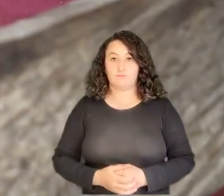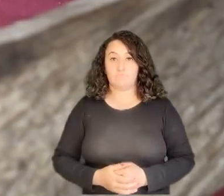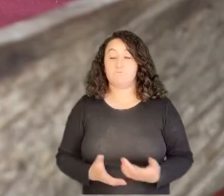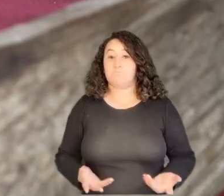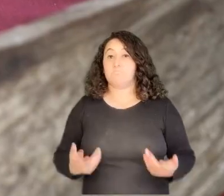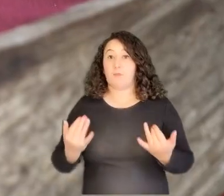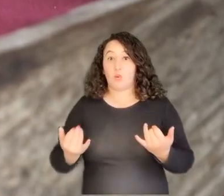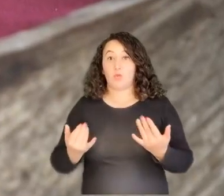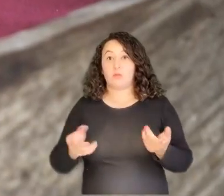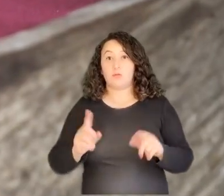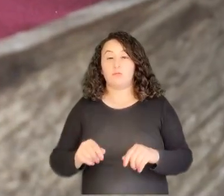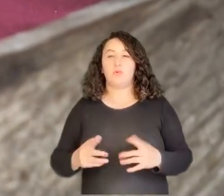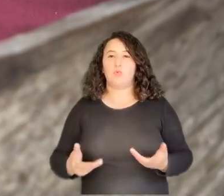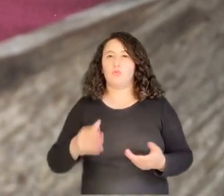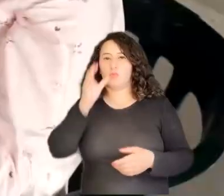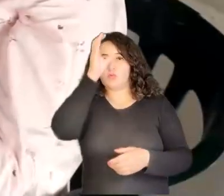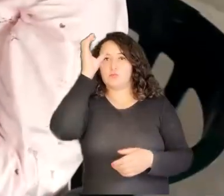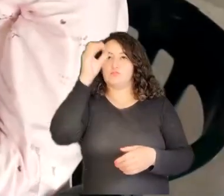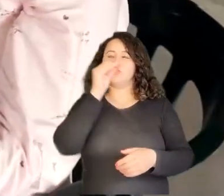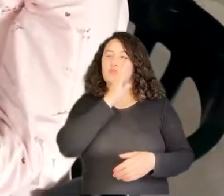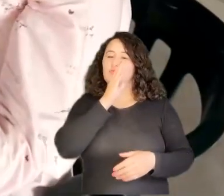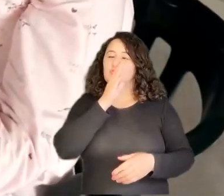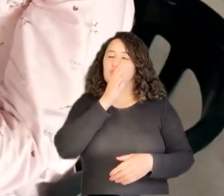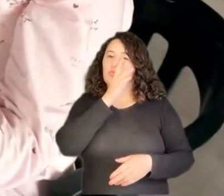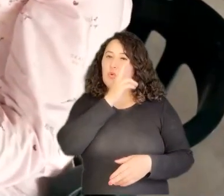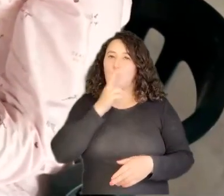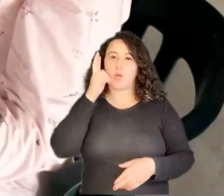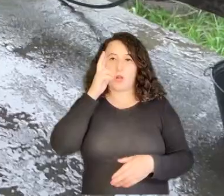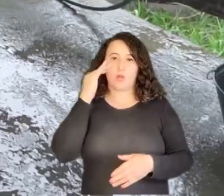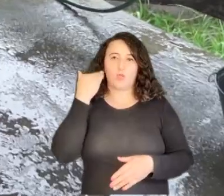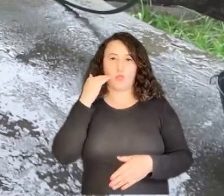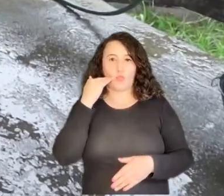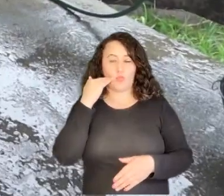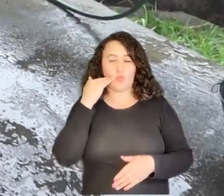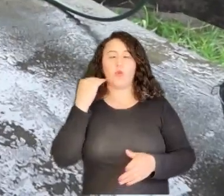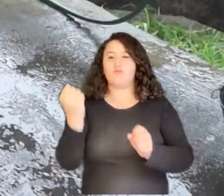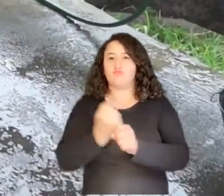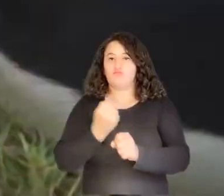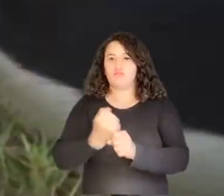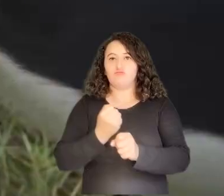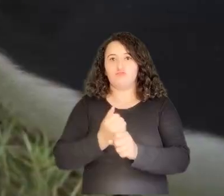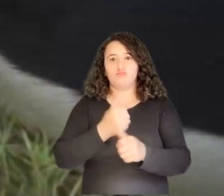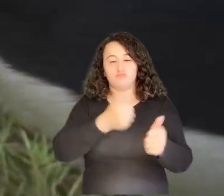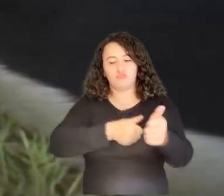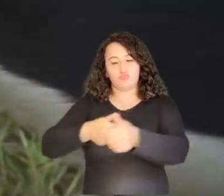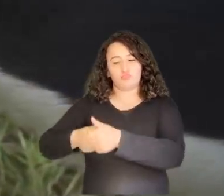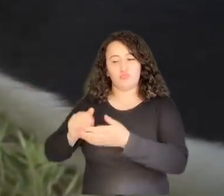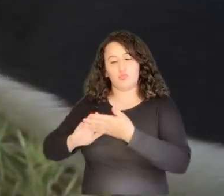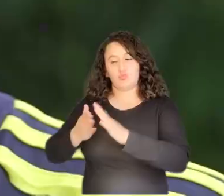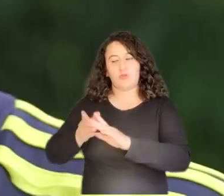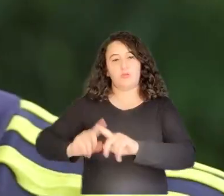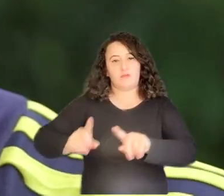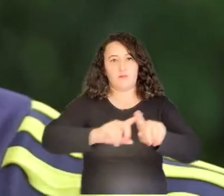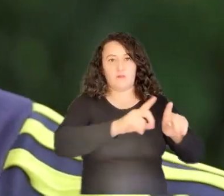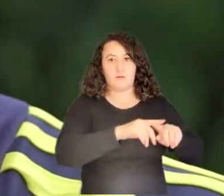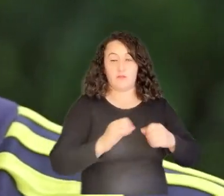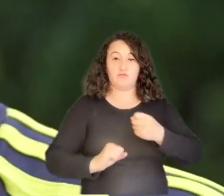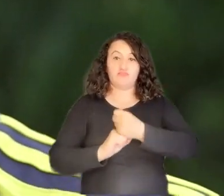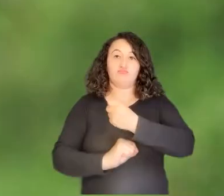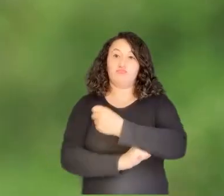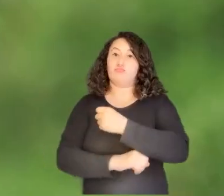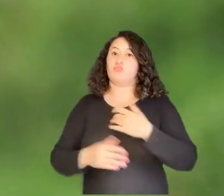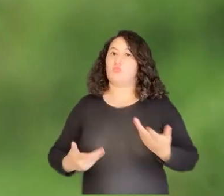ahorita también el concepto de mujer rural, y hemos venido trabajando con ellos en cada una de estas comunidades, fortaleciendo sus